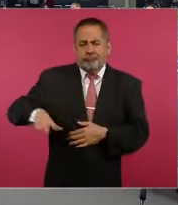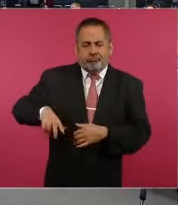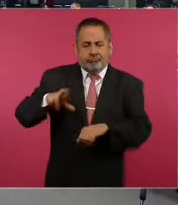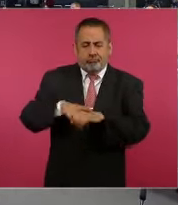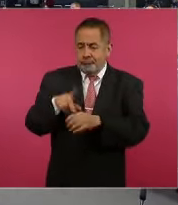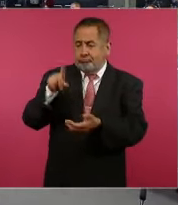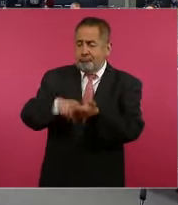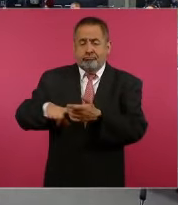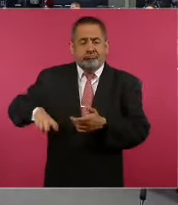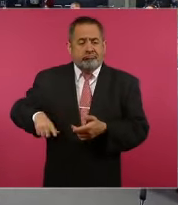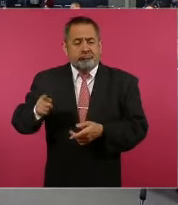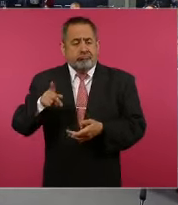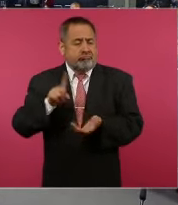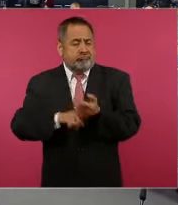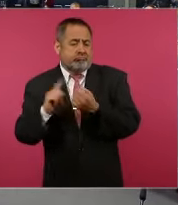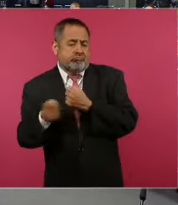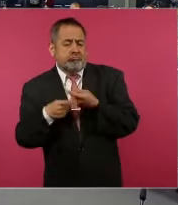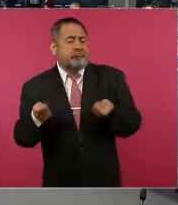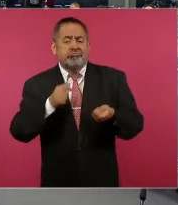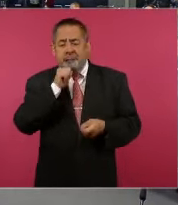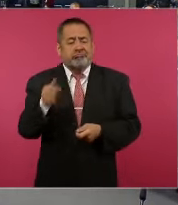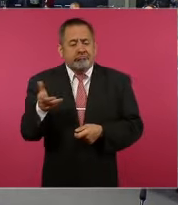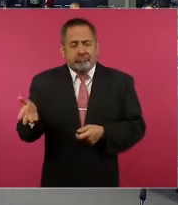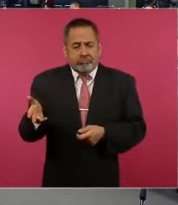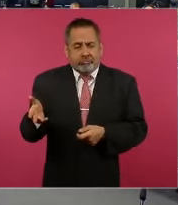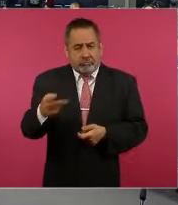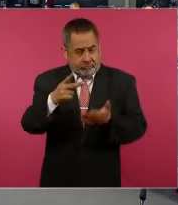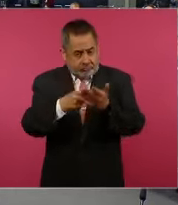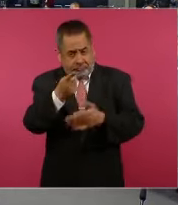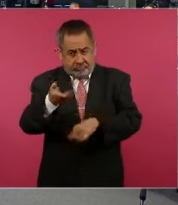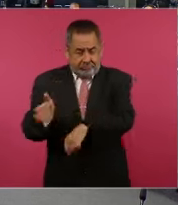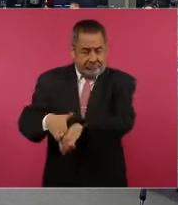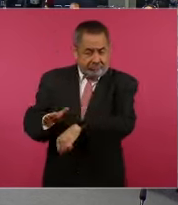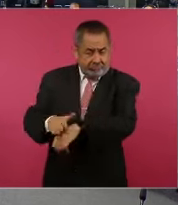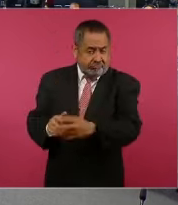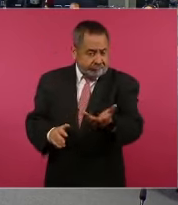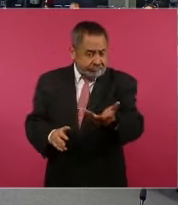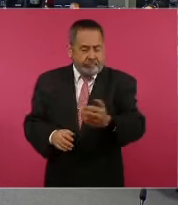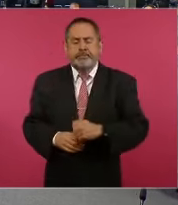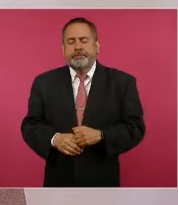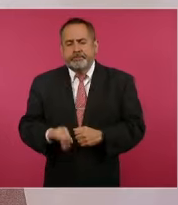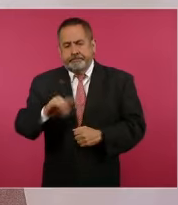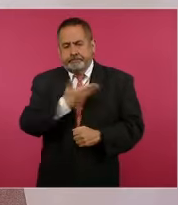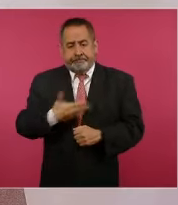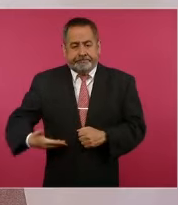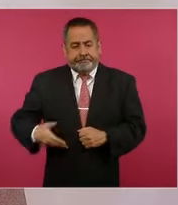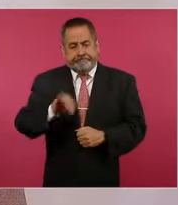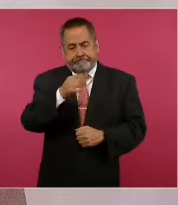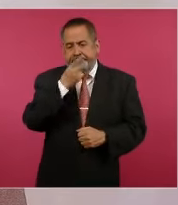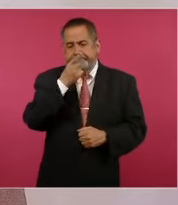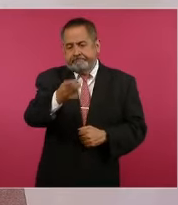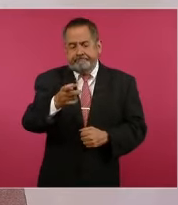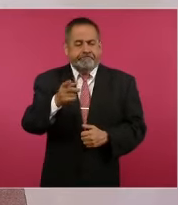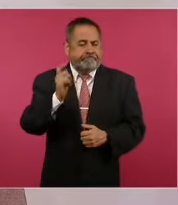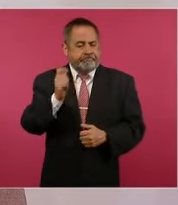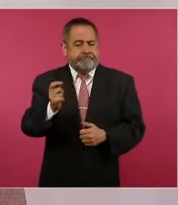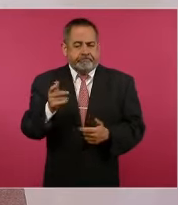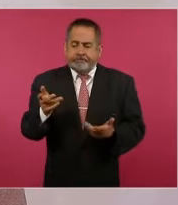al fiscal Carlos Amarripa para que deje el impuesto? Atender el asunto